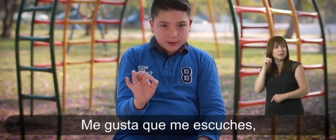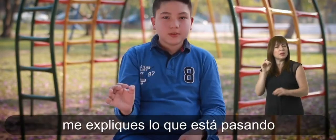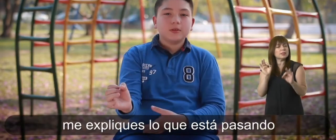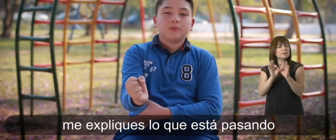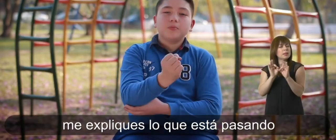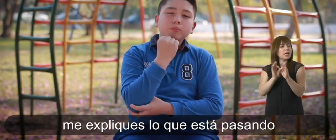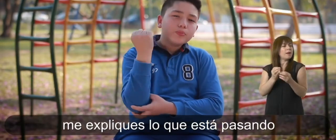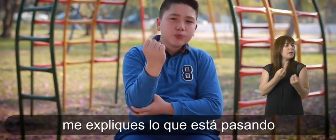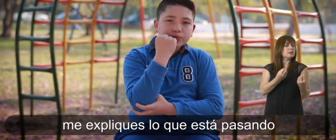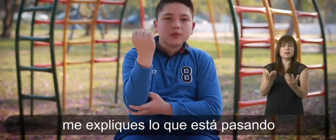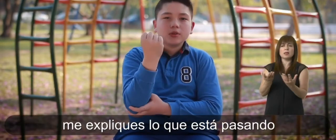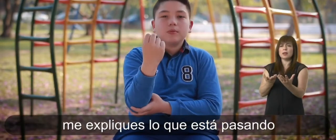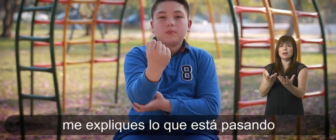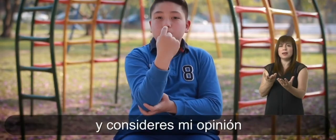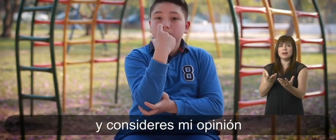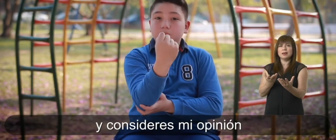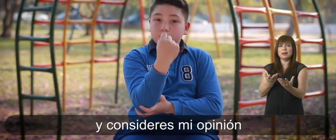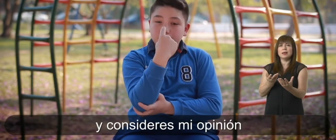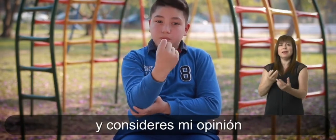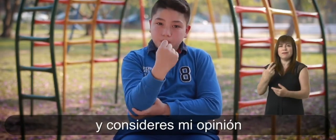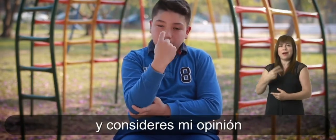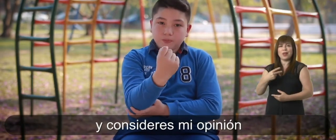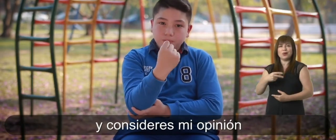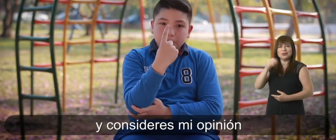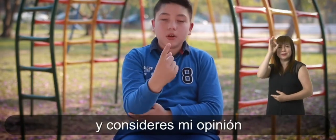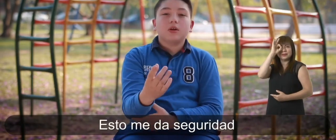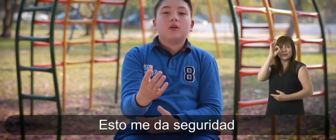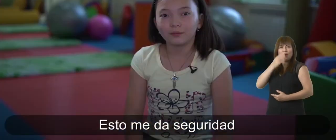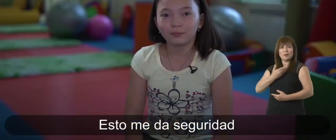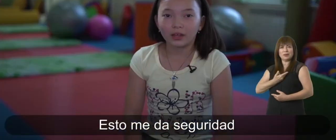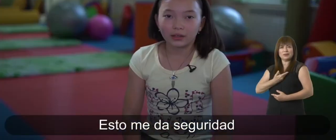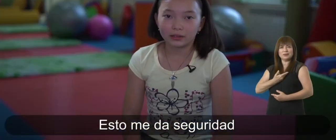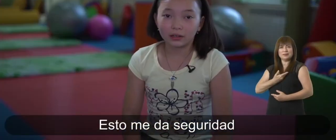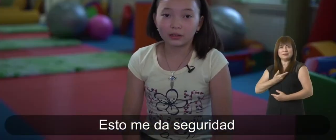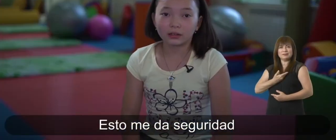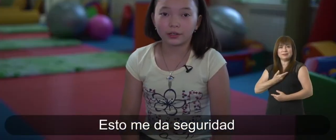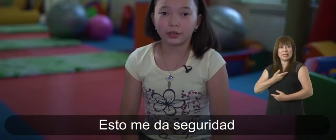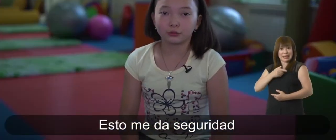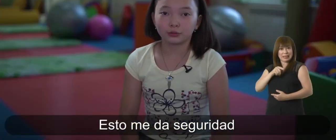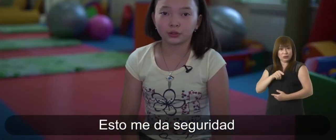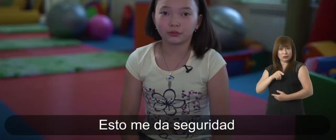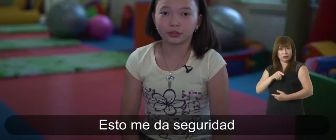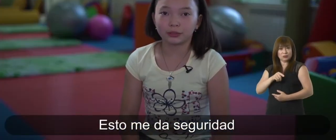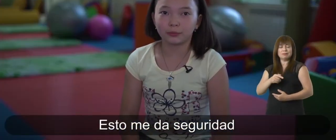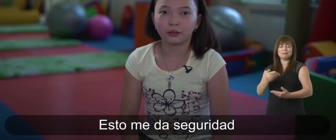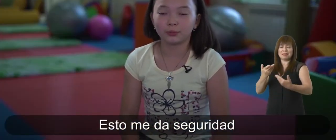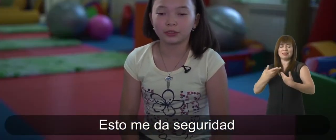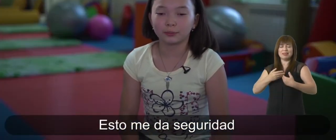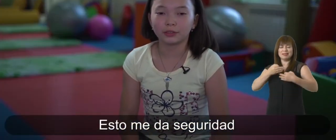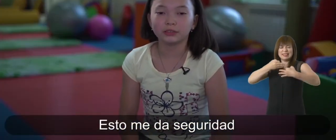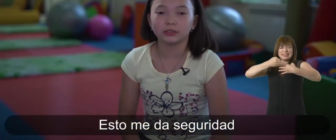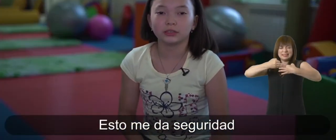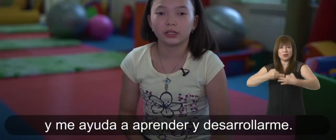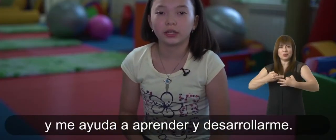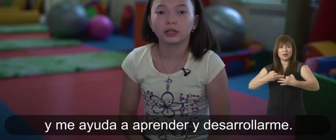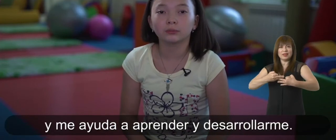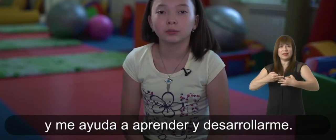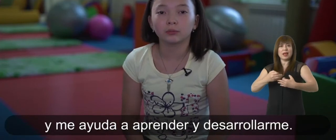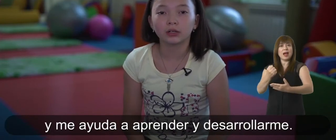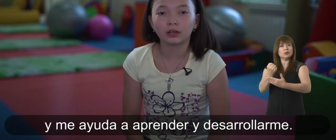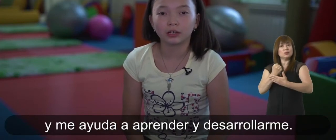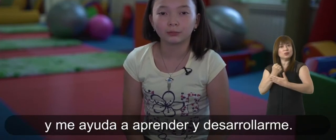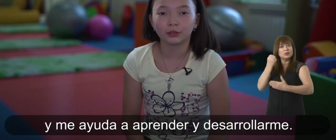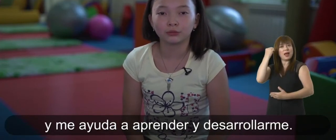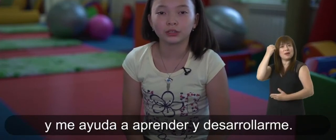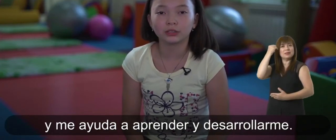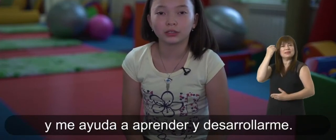escuches, me expliques lo que está pasando y consideres mi opinión. Esto me da seguridad y me